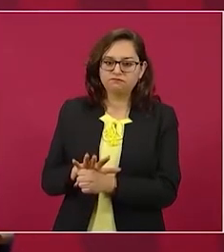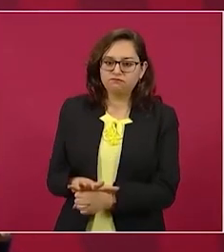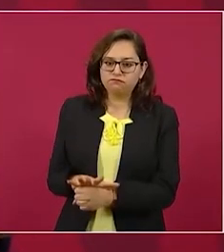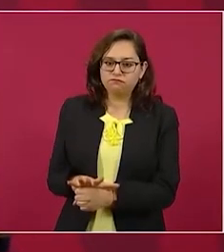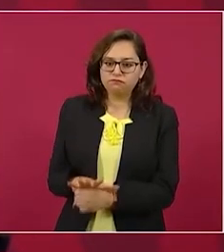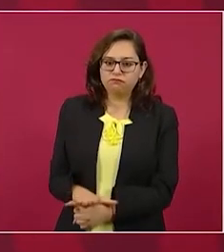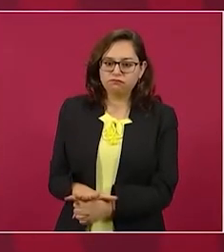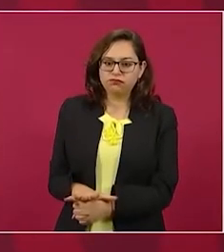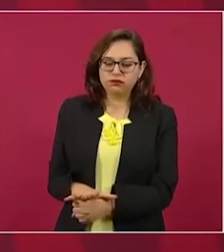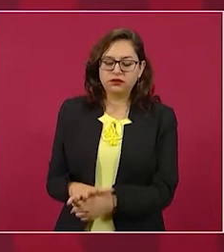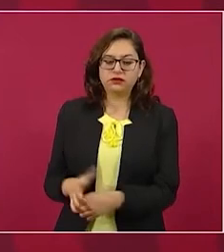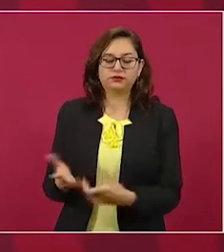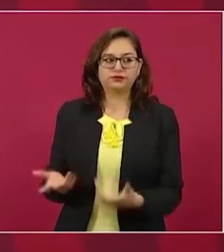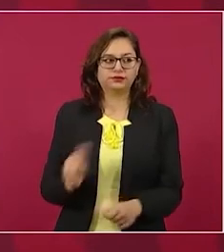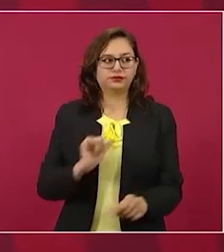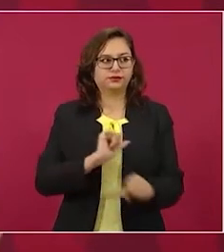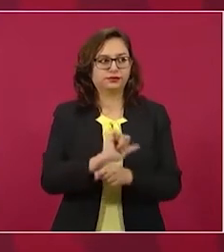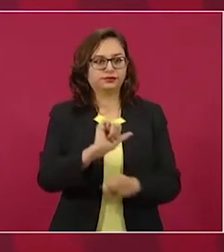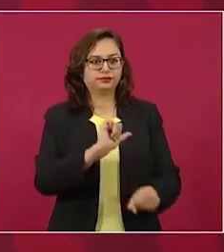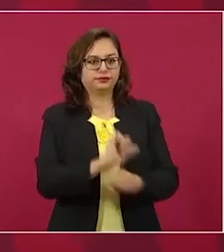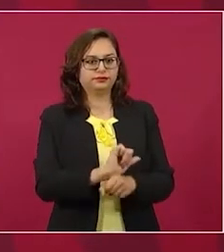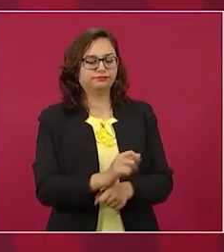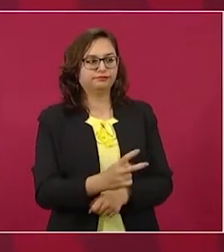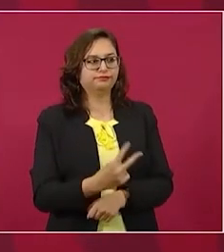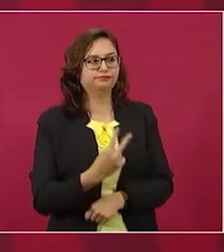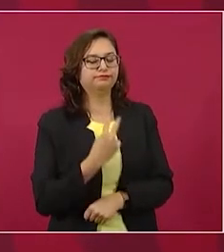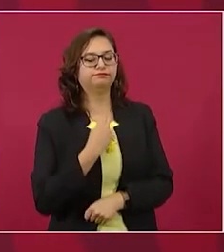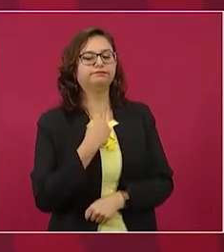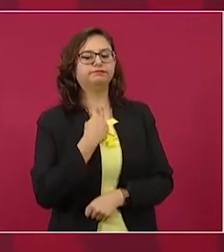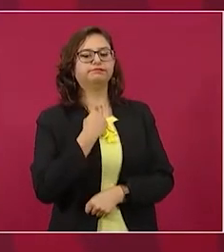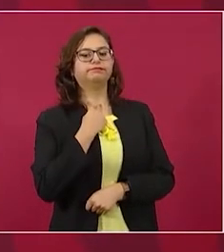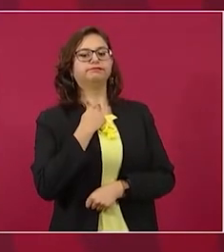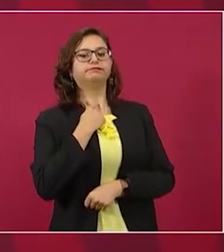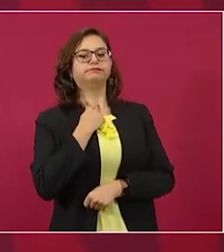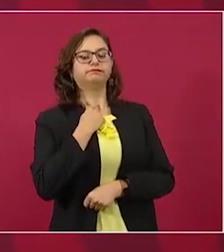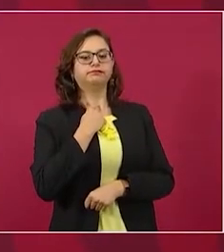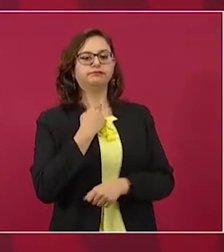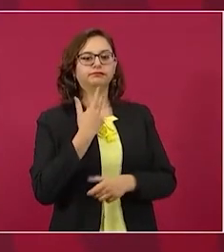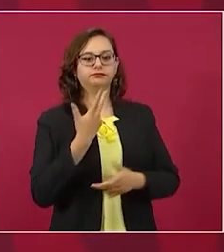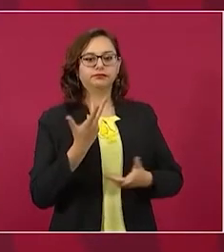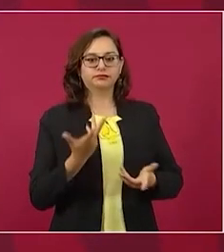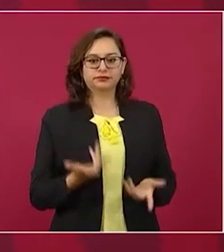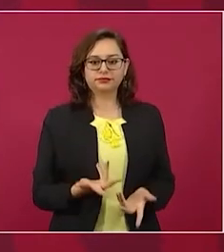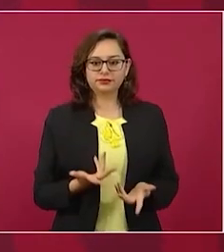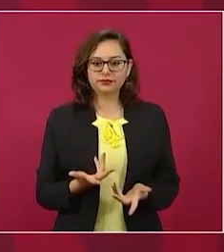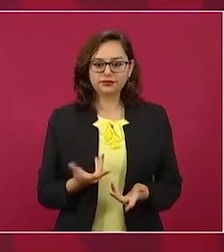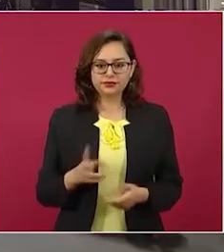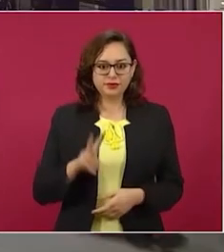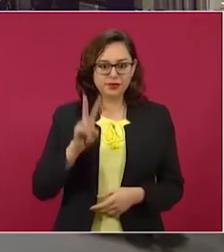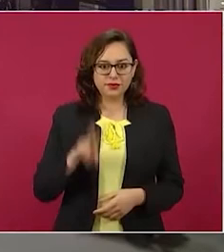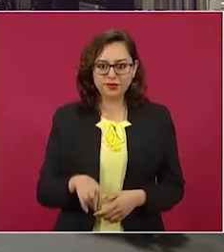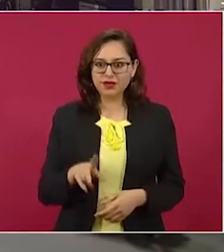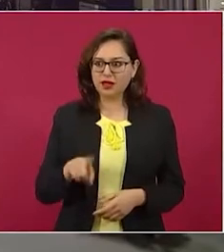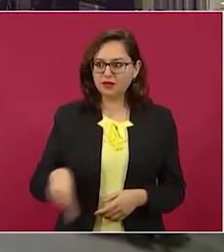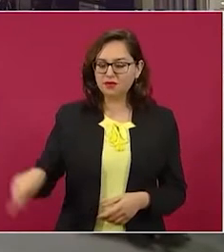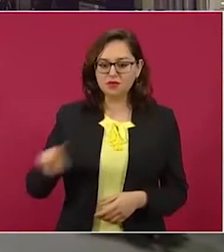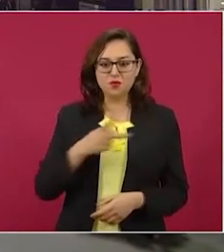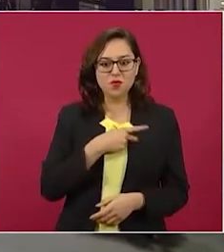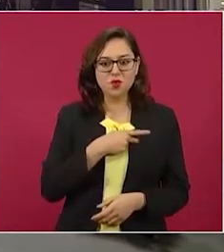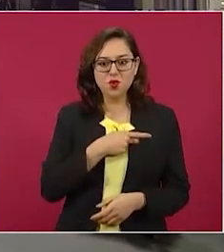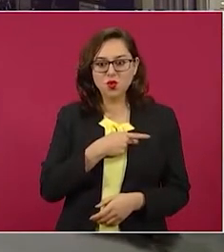al pueblo de Argentina que vive una situación precaria,